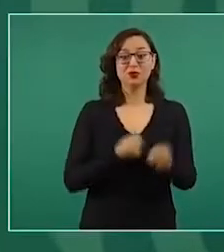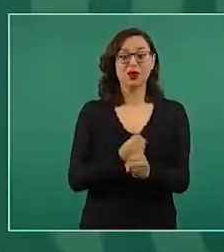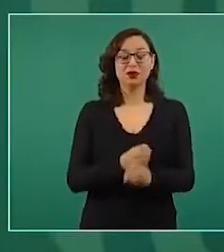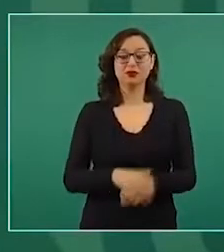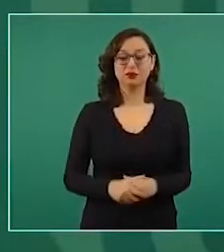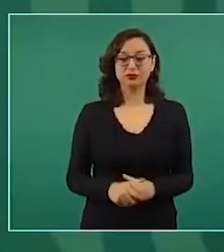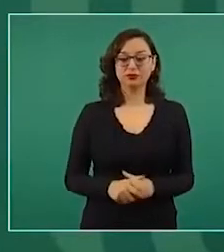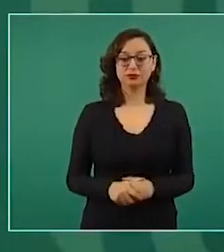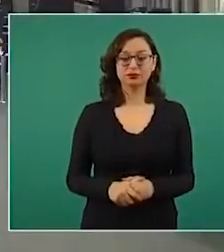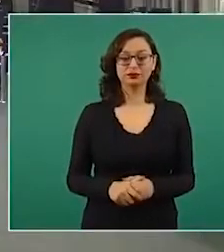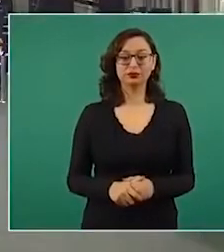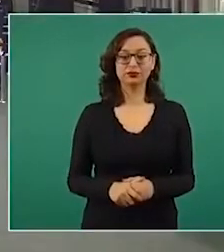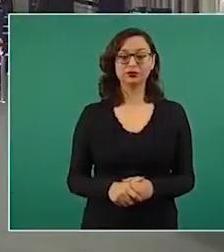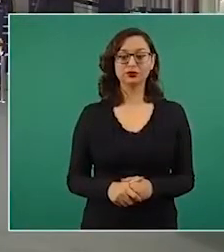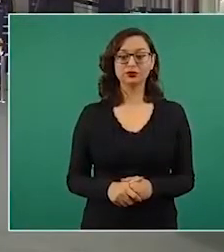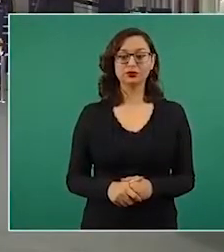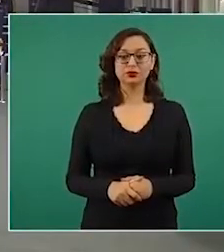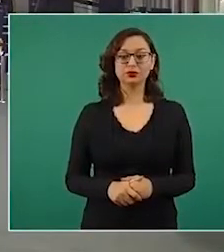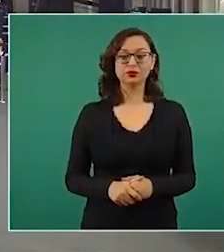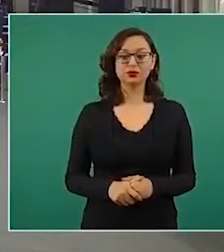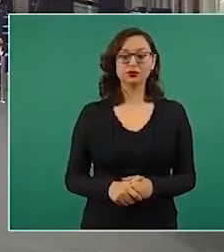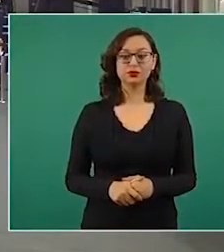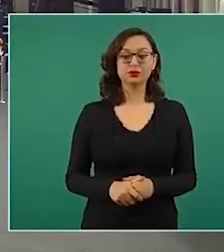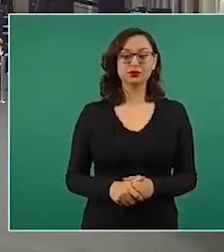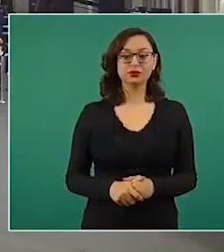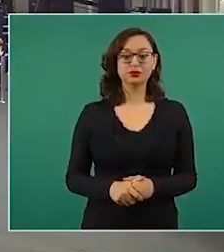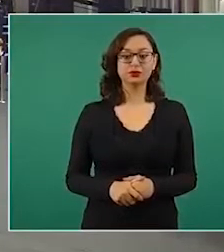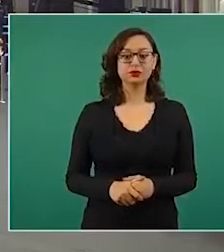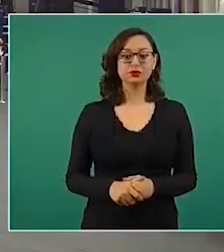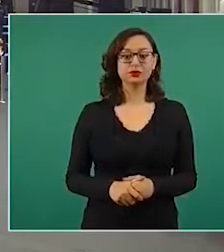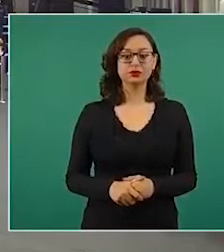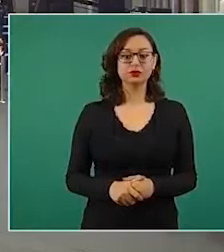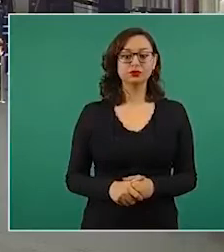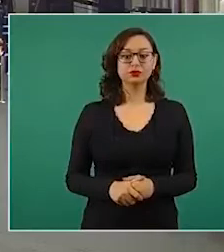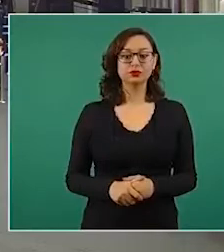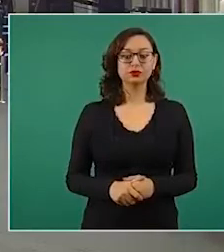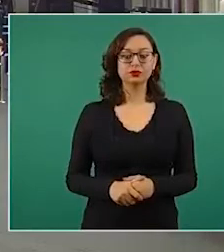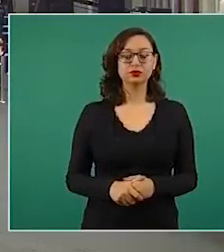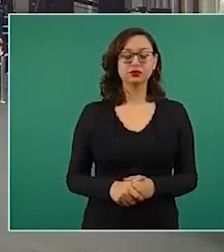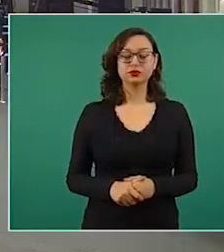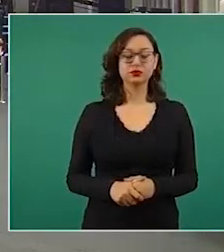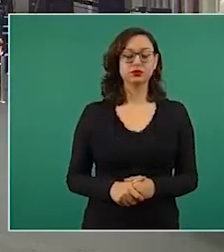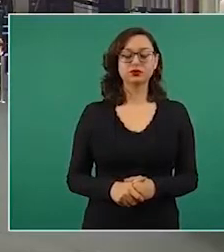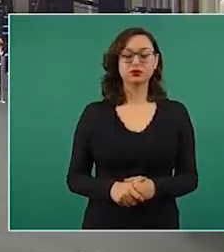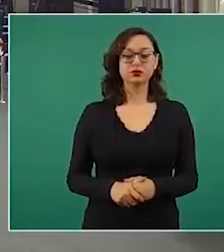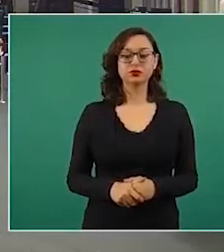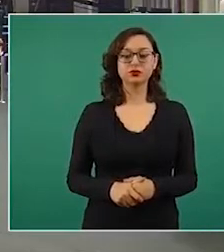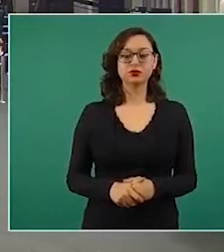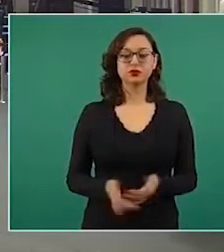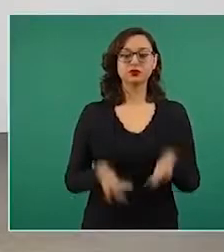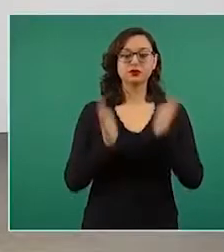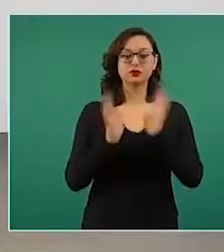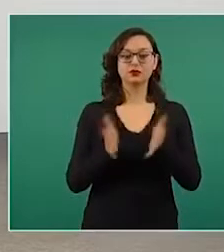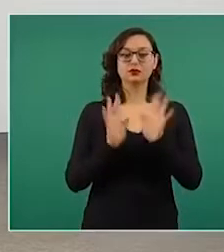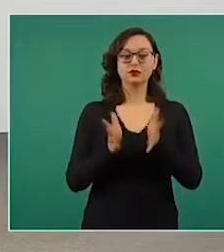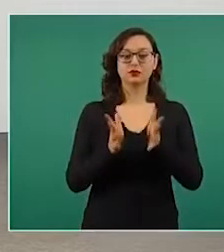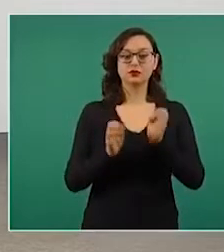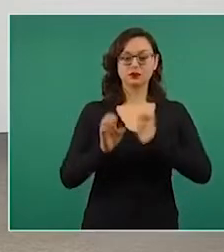¿Apoyaría el ingeniero militar, presidente? No, vamos a tener acuerdos con las empresas